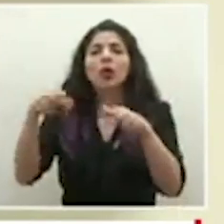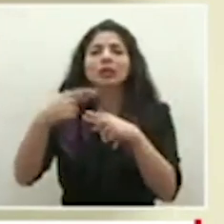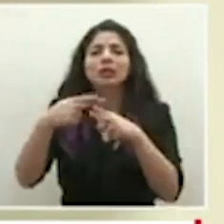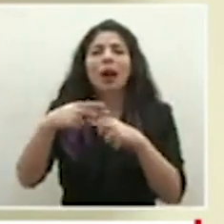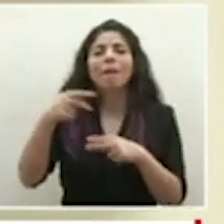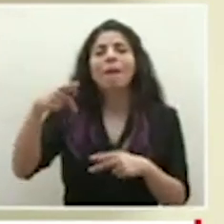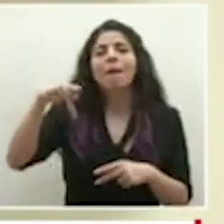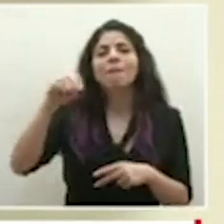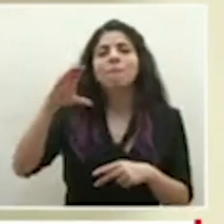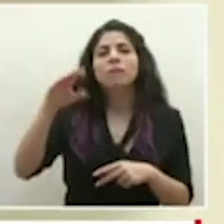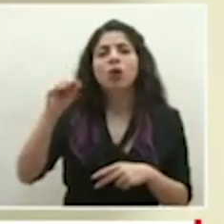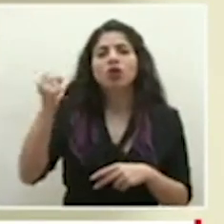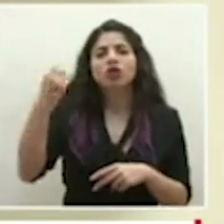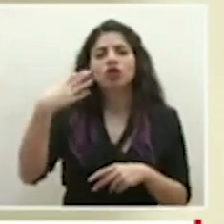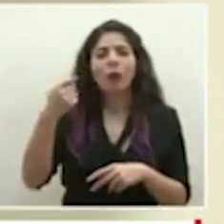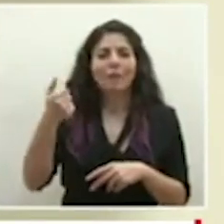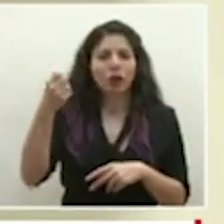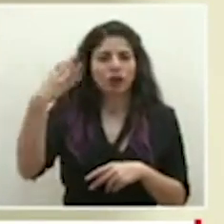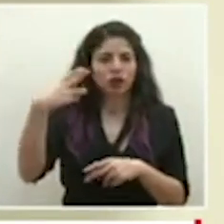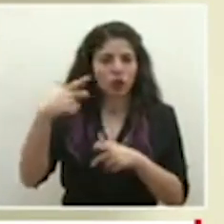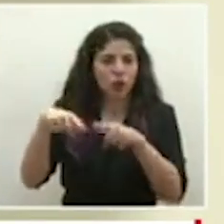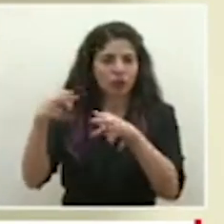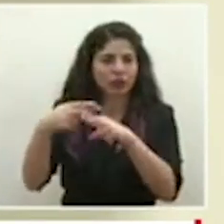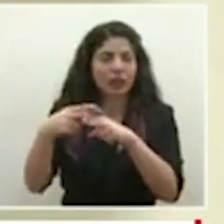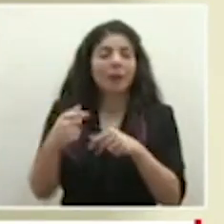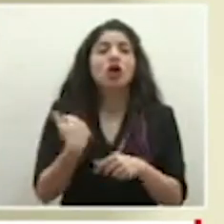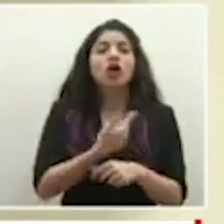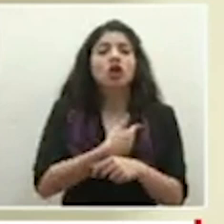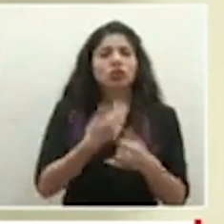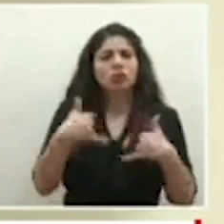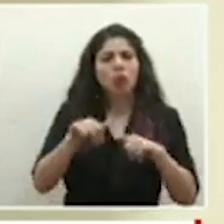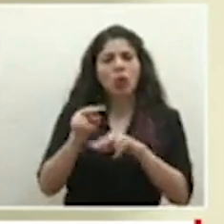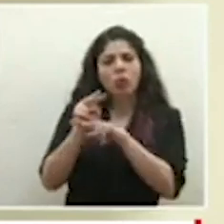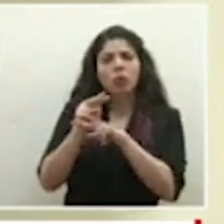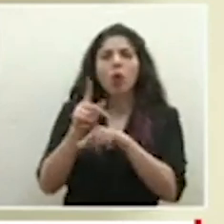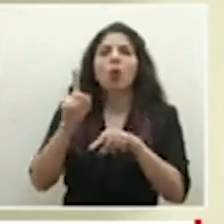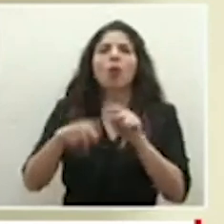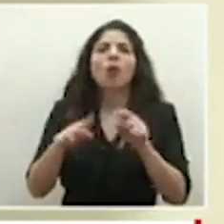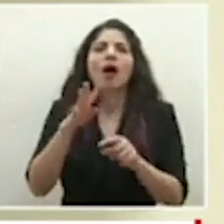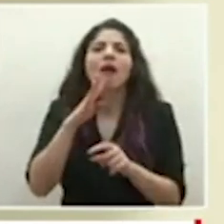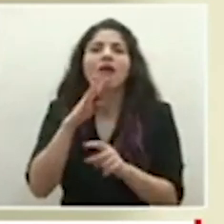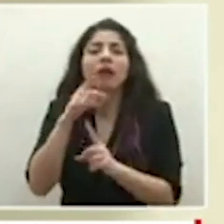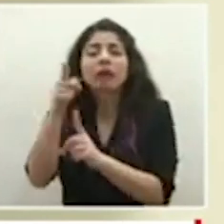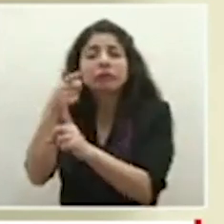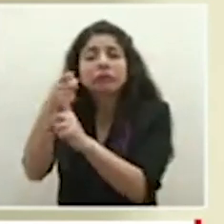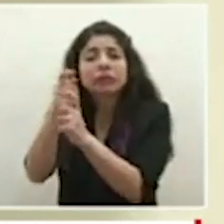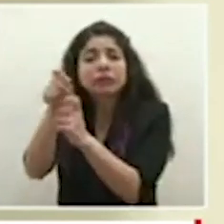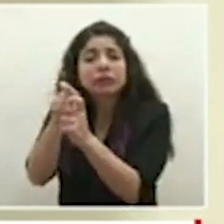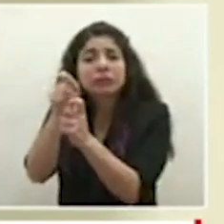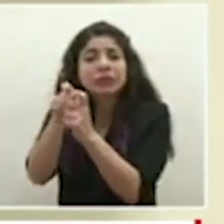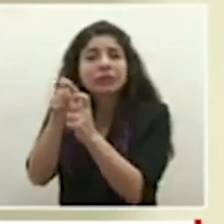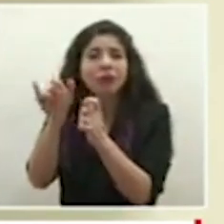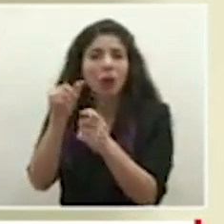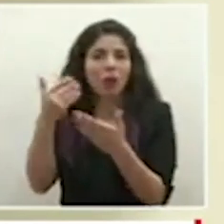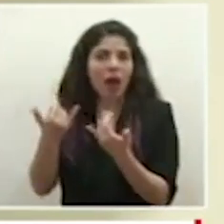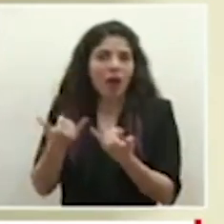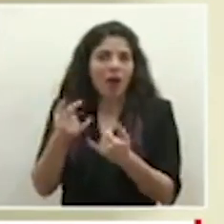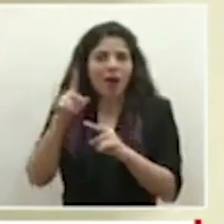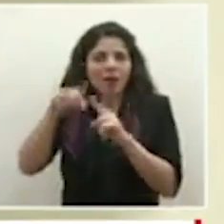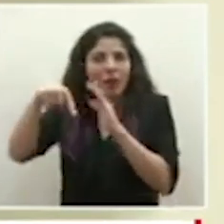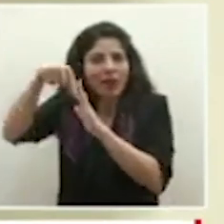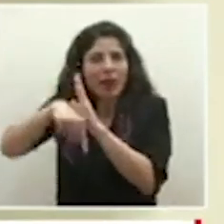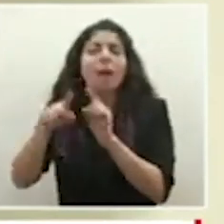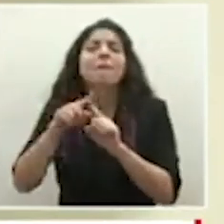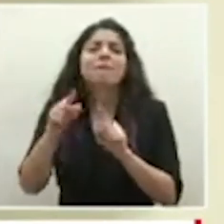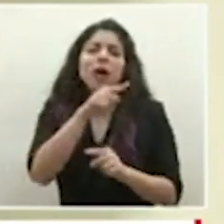pues ahí hemos estado dándole seguimiento no vamos a referirnos igual a casos específicos como lo hemos hecho hasta el momento lo que decía es que está